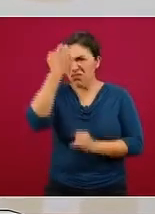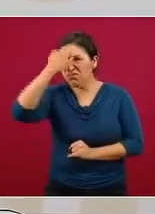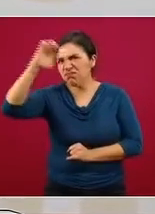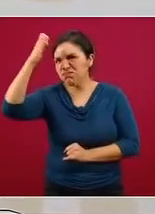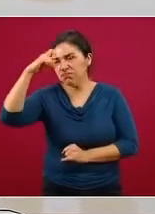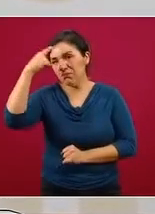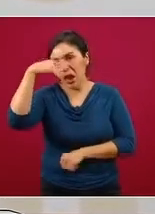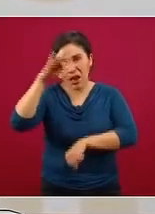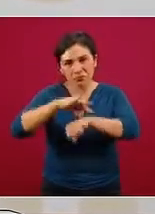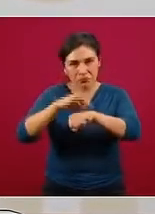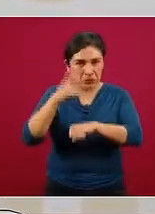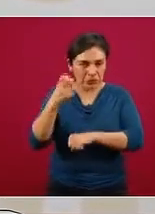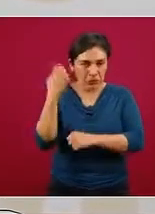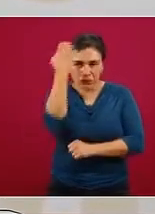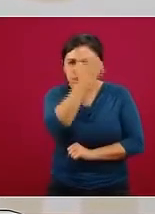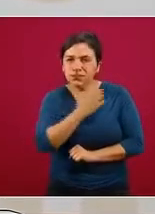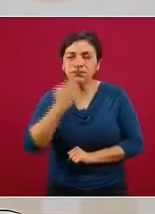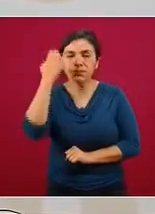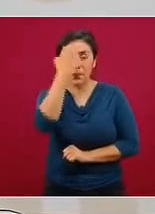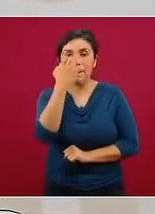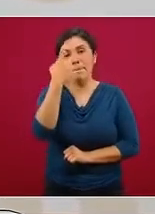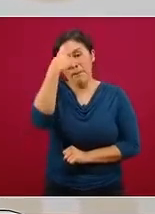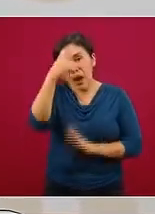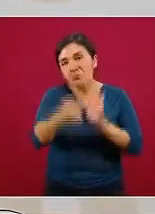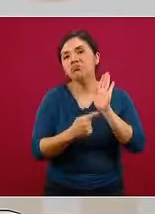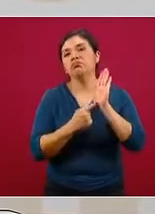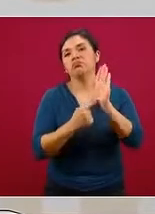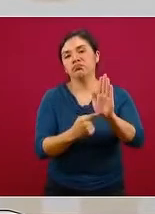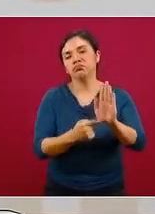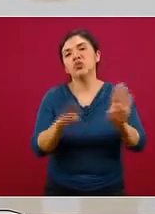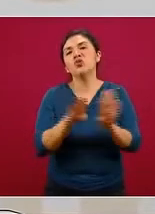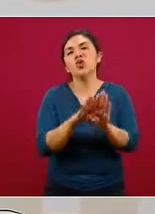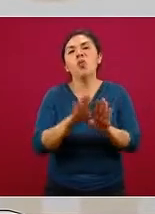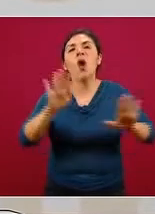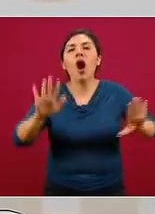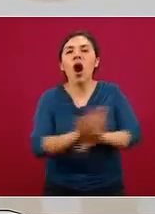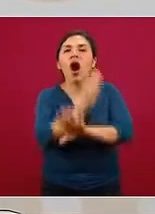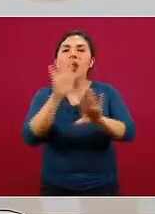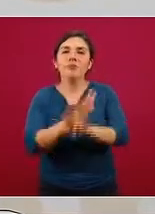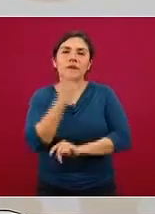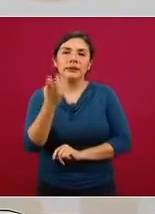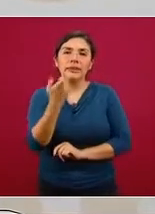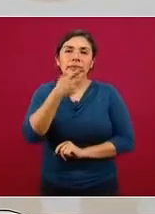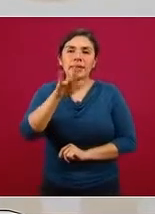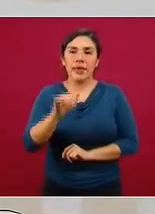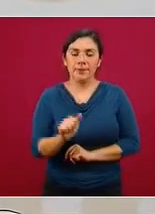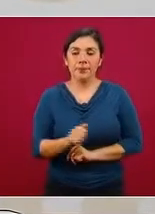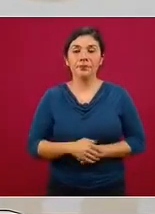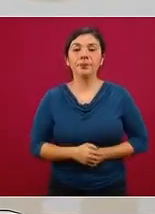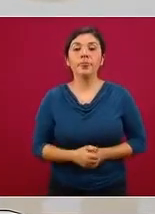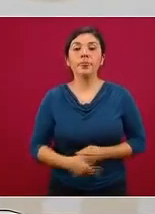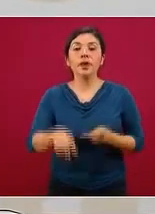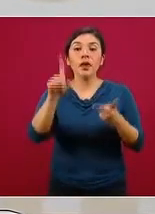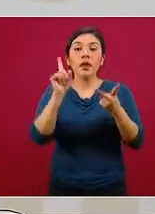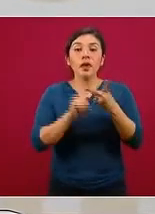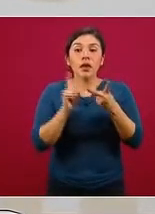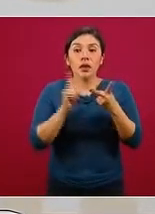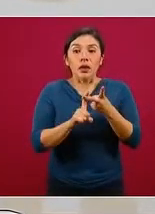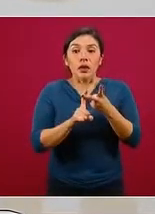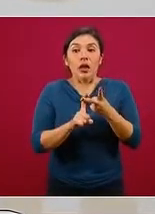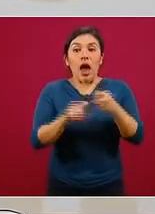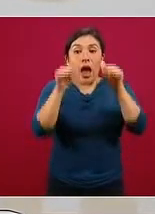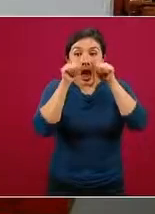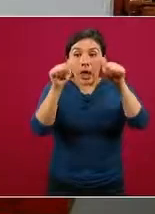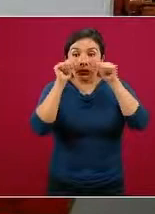expertos en esta materia para que nos presenten el estado de actualización de la guía. Sobre la atención de